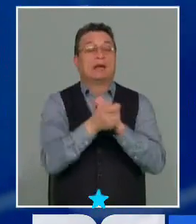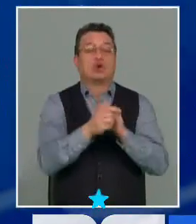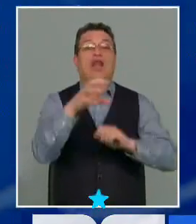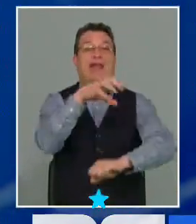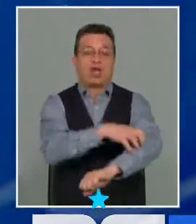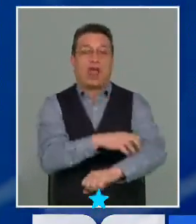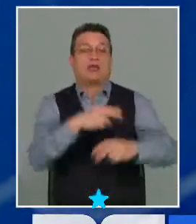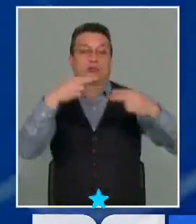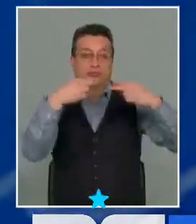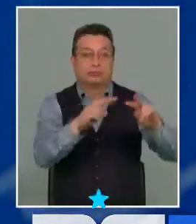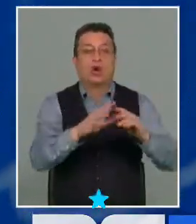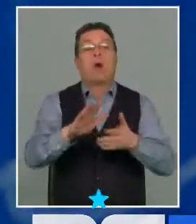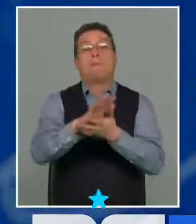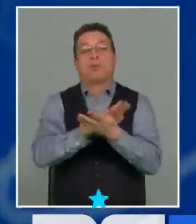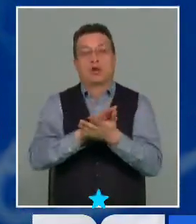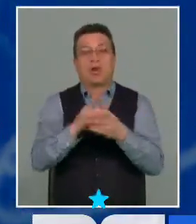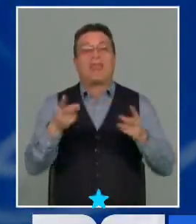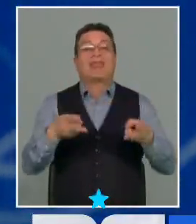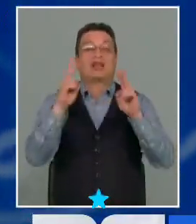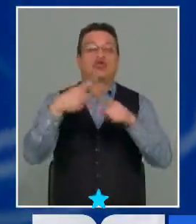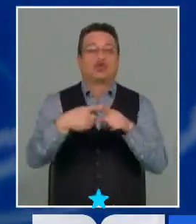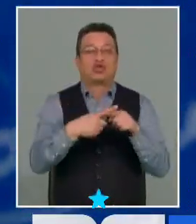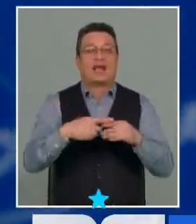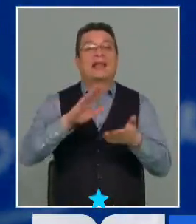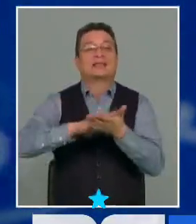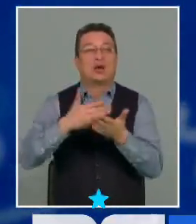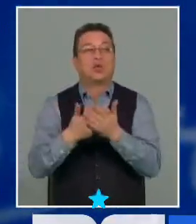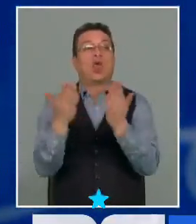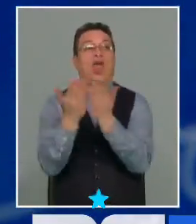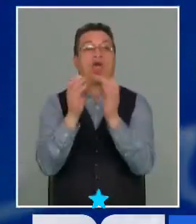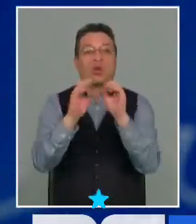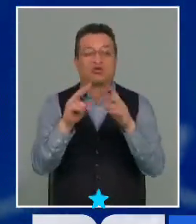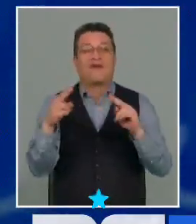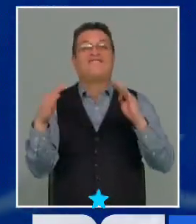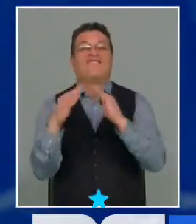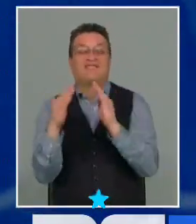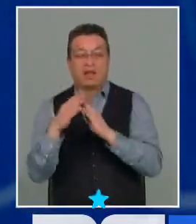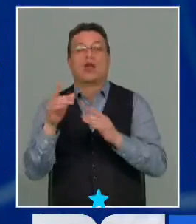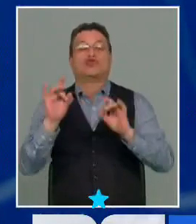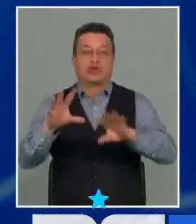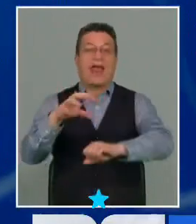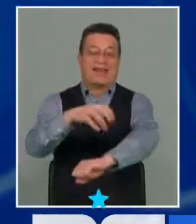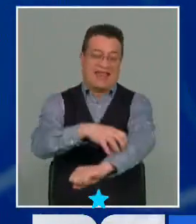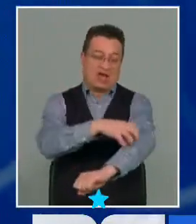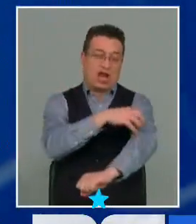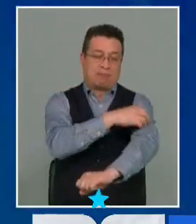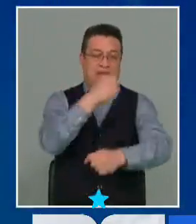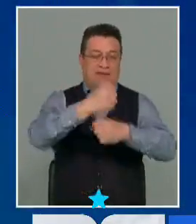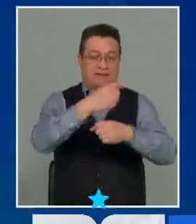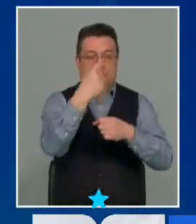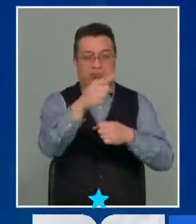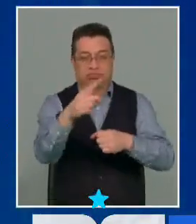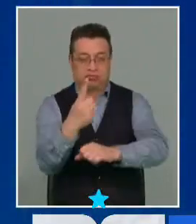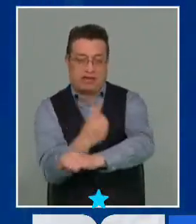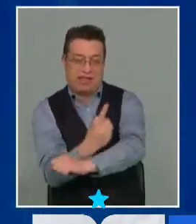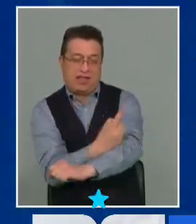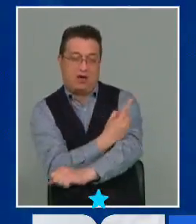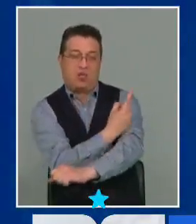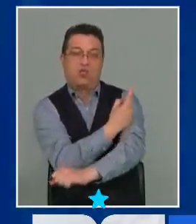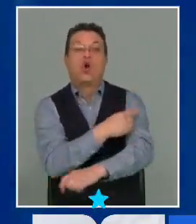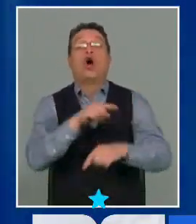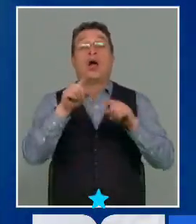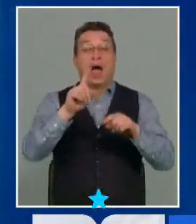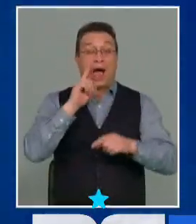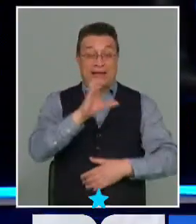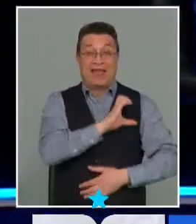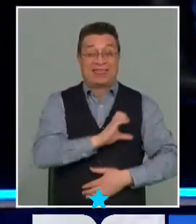carácter regional, tales como los derechos sociales, salud, educación, vivienda, que se ejecutan regionalmente. Por lo tanto, si nosotros miramos el diseño y decimos, como hay